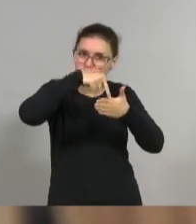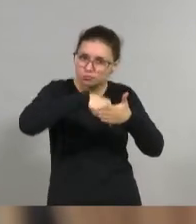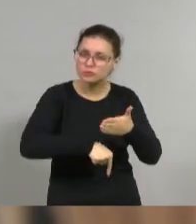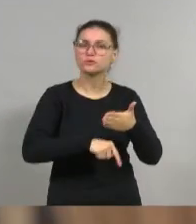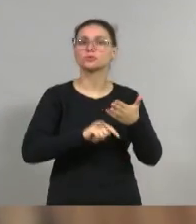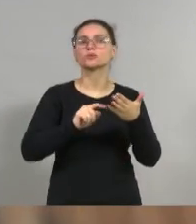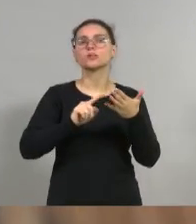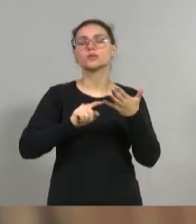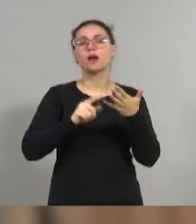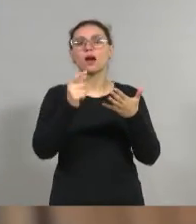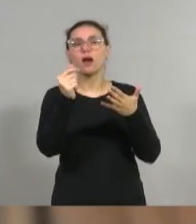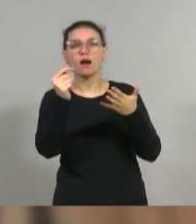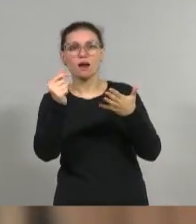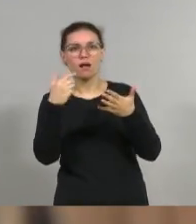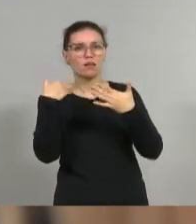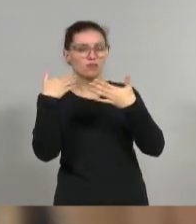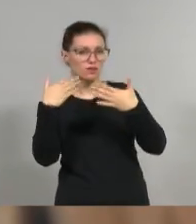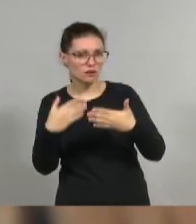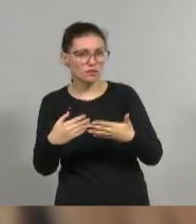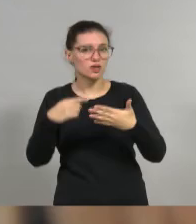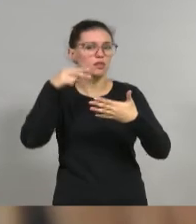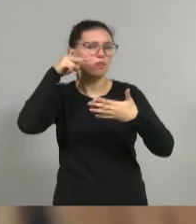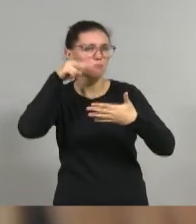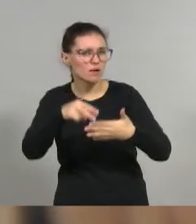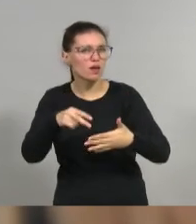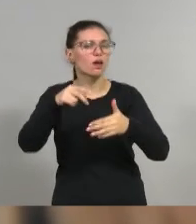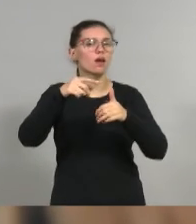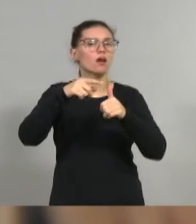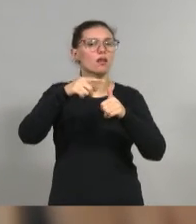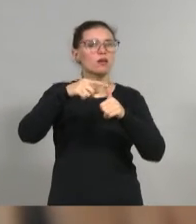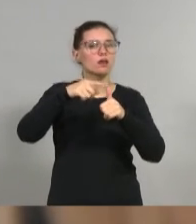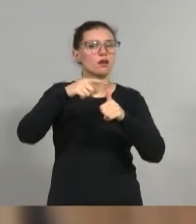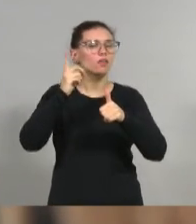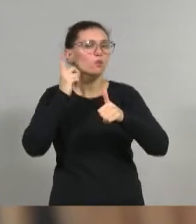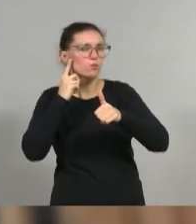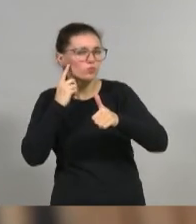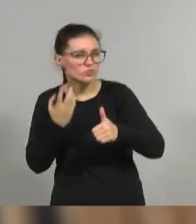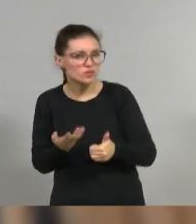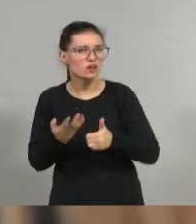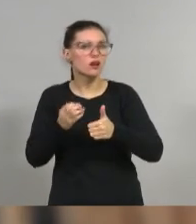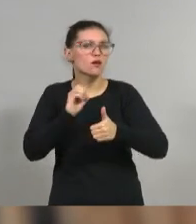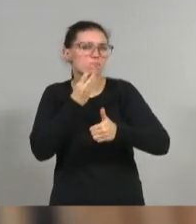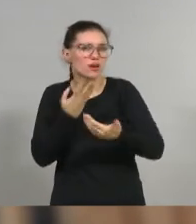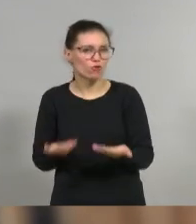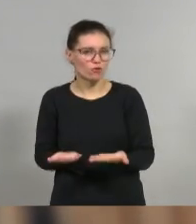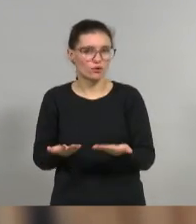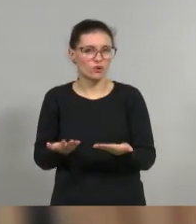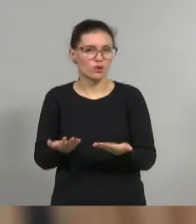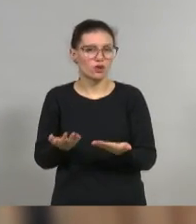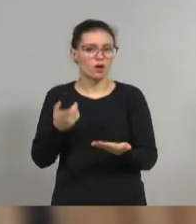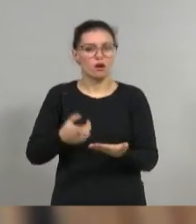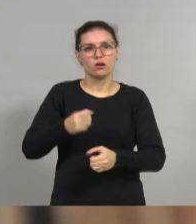la calidad de su entrevista, de su capacidad de observación, de su capacidad de escucha. O sea que hay mucho para